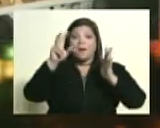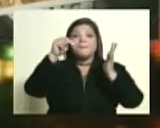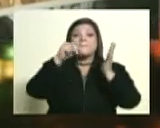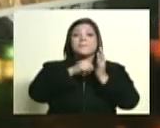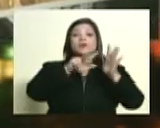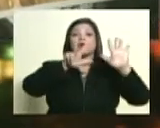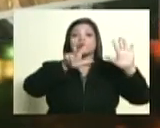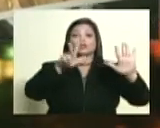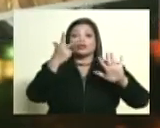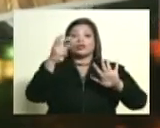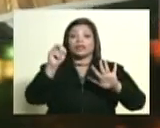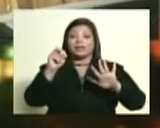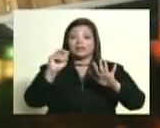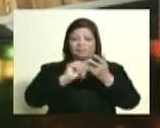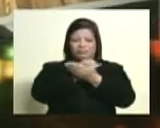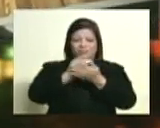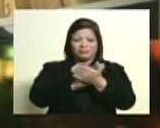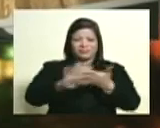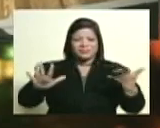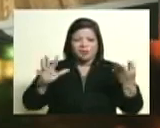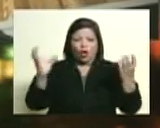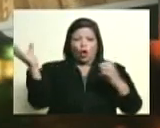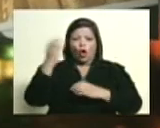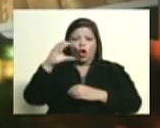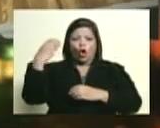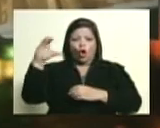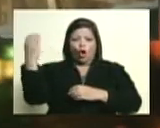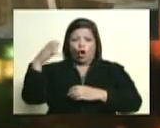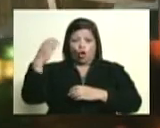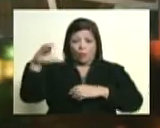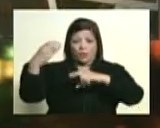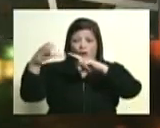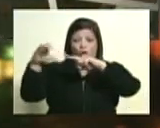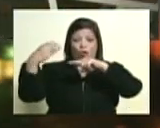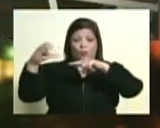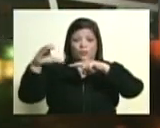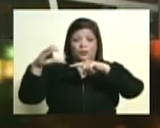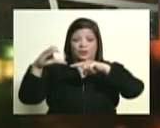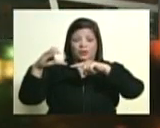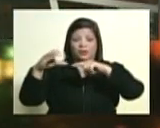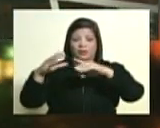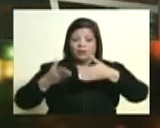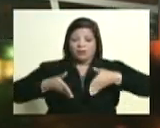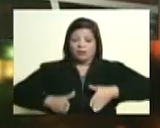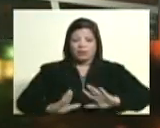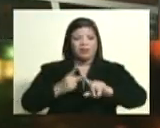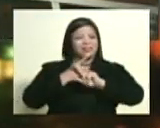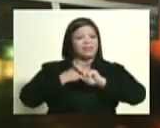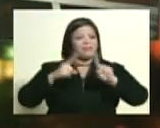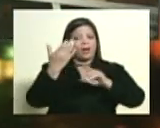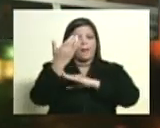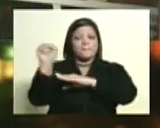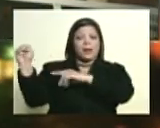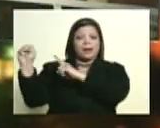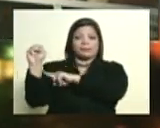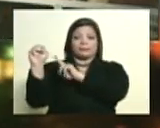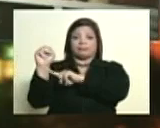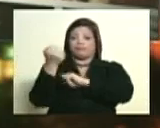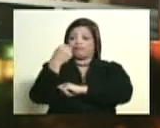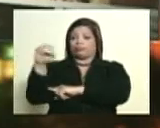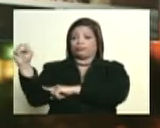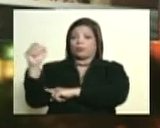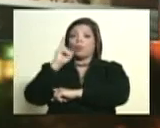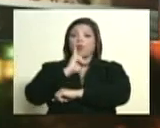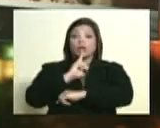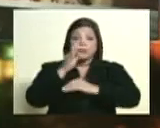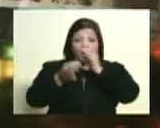luego de la disolución de Colombia, la que es una Venezuela que nace de espaldas al proyecto de Bolívar, de espaldas a Bolívar, quien